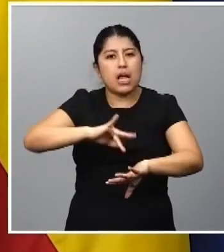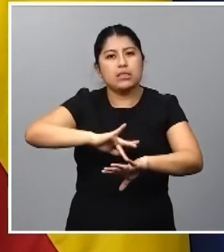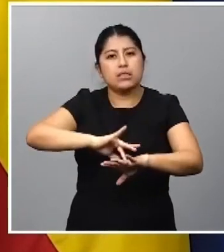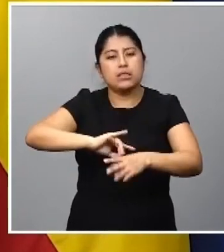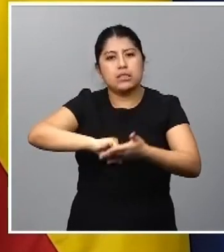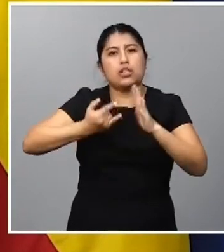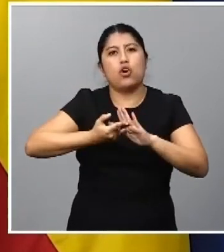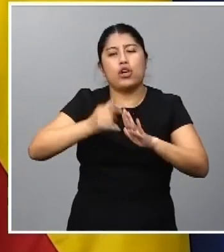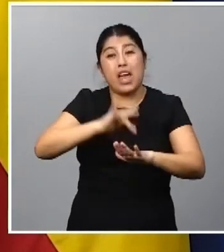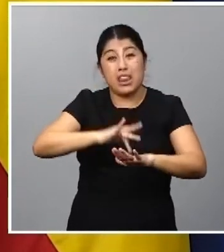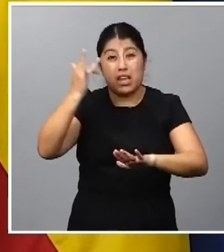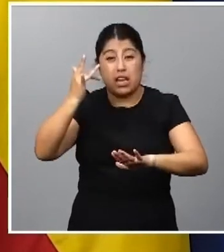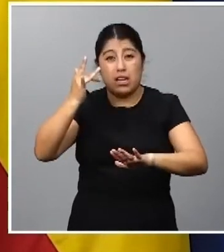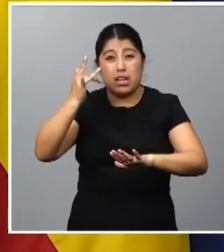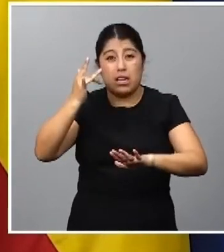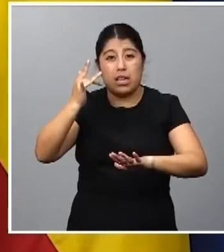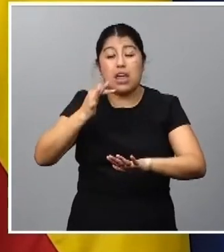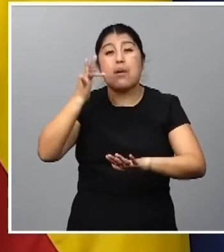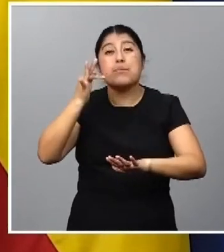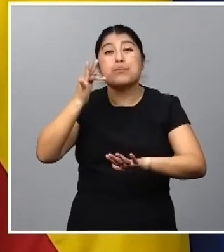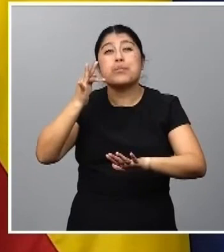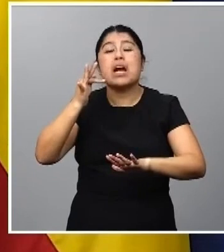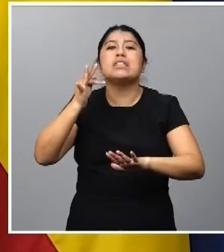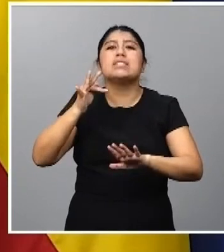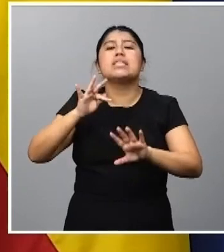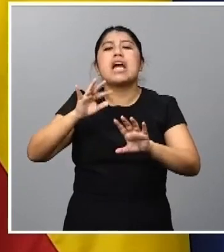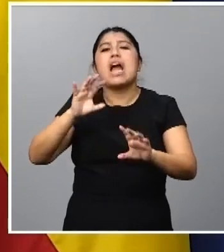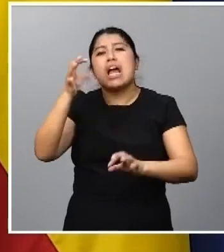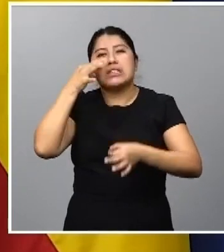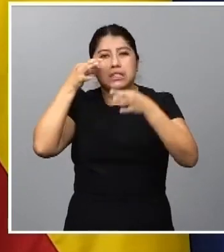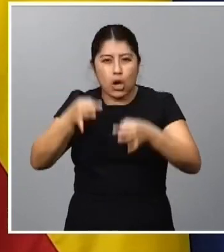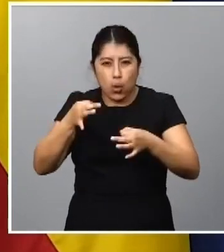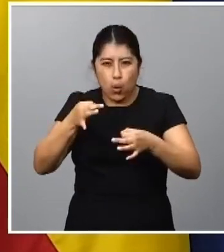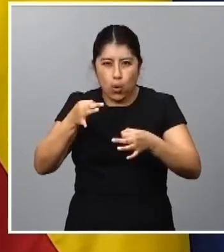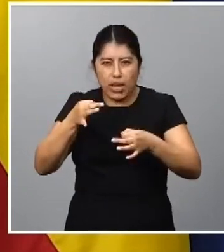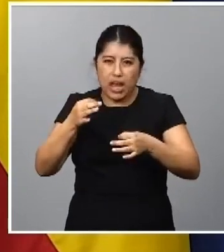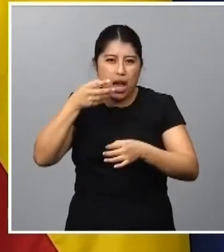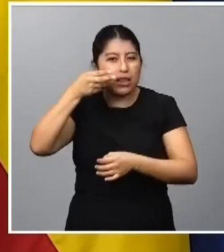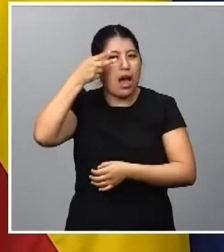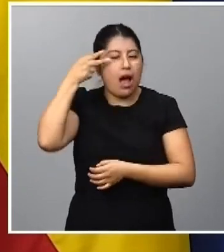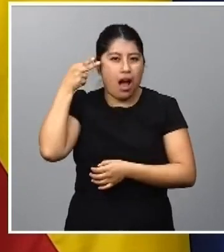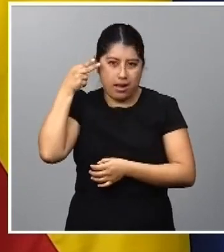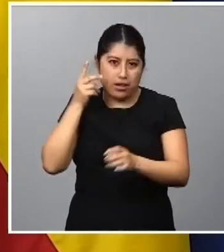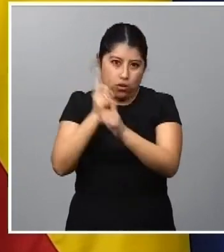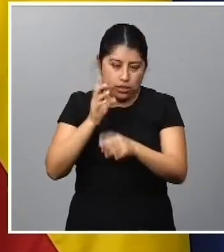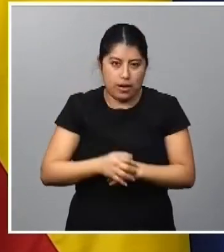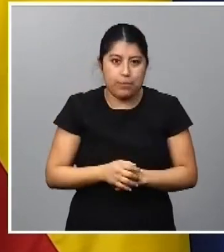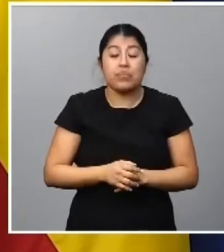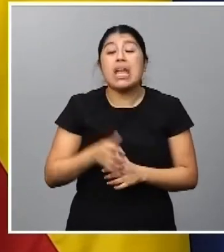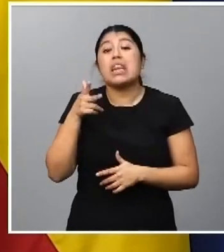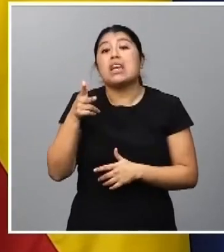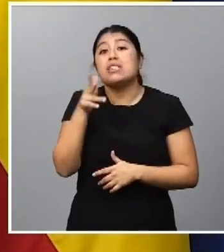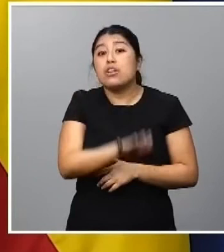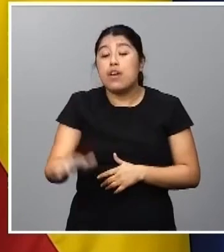de la digitalización y la ciberseguridad, como en el jurídico, con especial atención a la garantía de los derechos de la